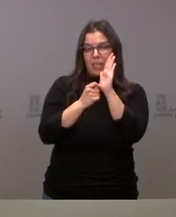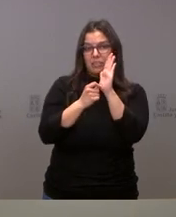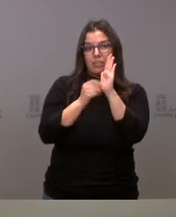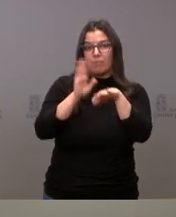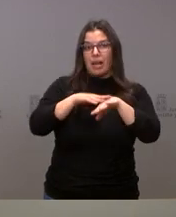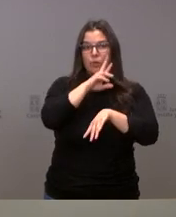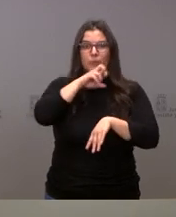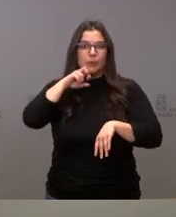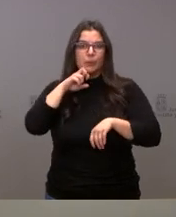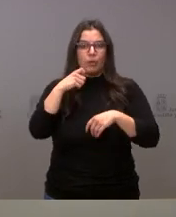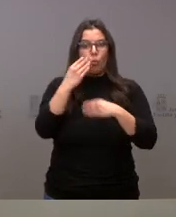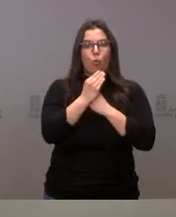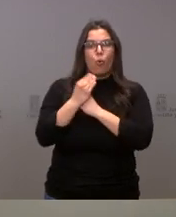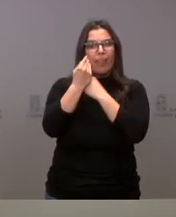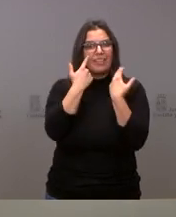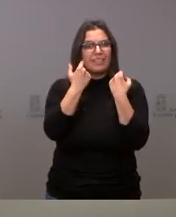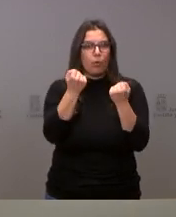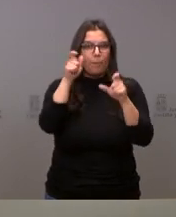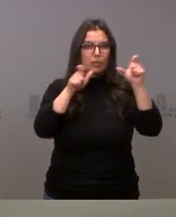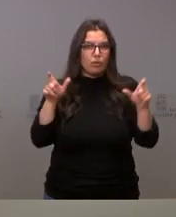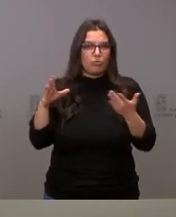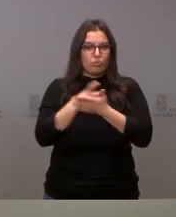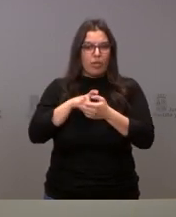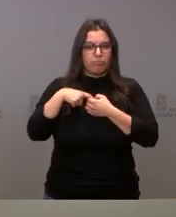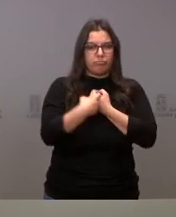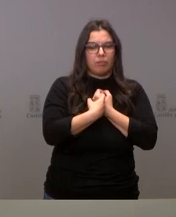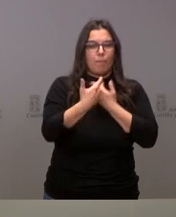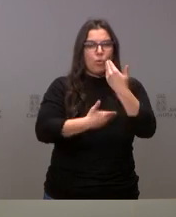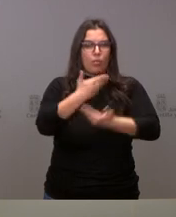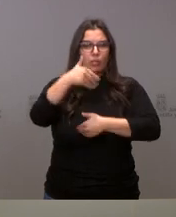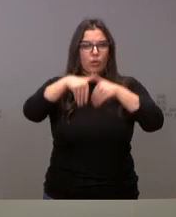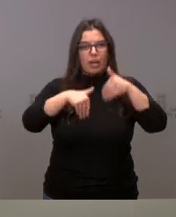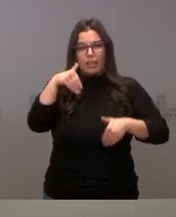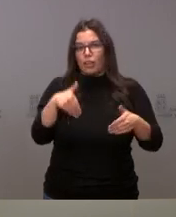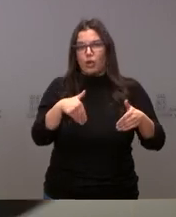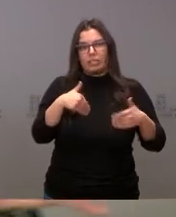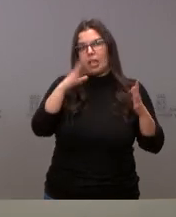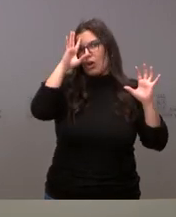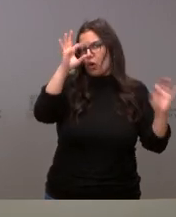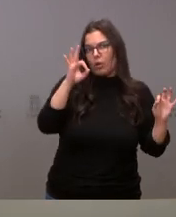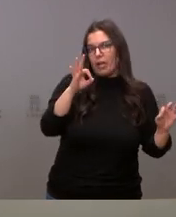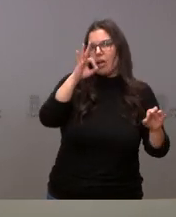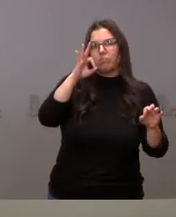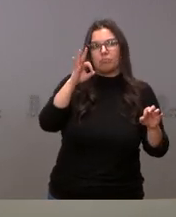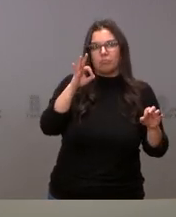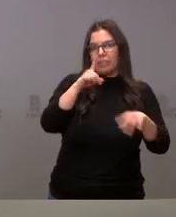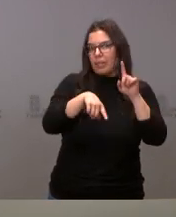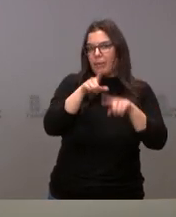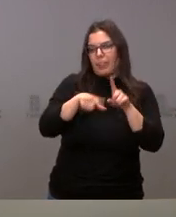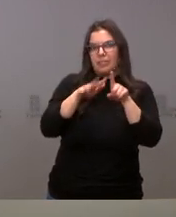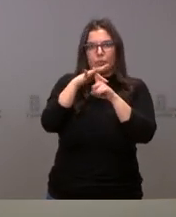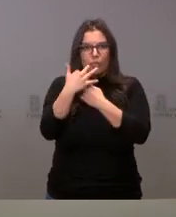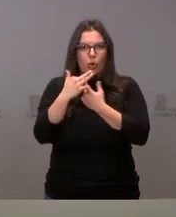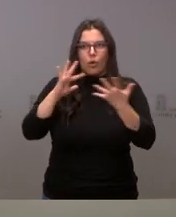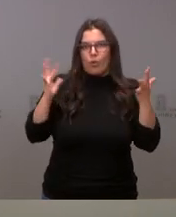salvaguardar la salud de todas las personas que intervienen en el proceso y que está equilibrada y adecuada al nivel de incidencia y